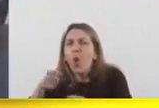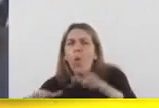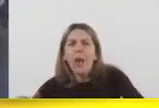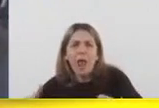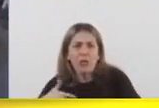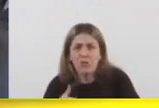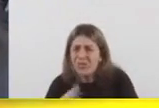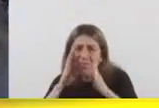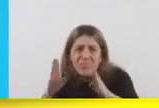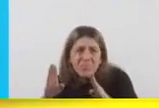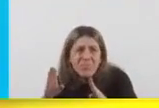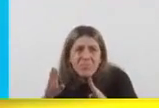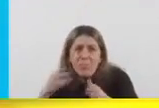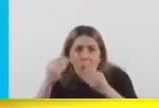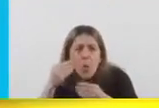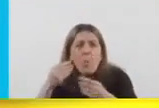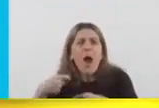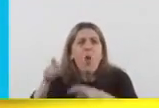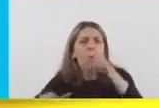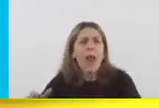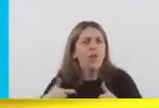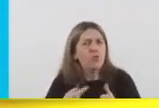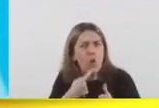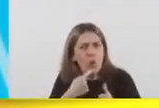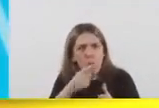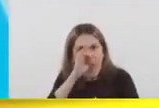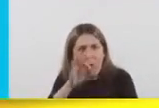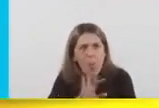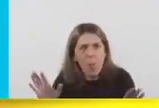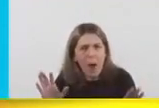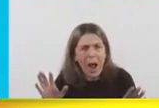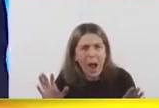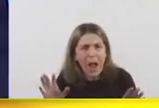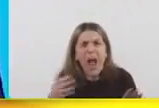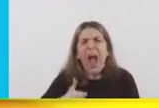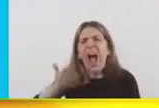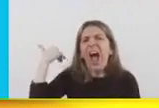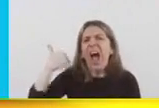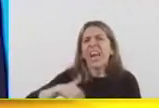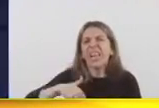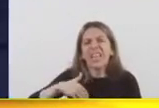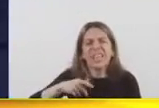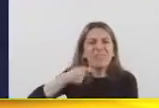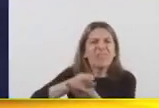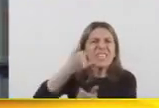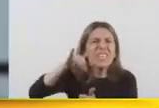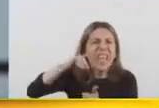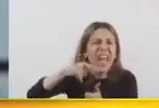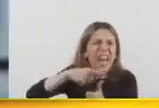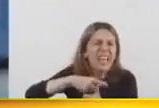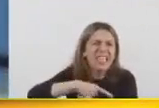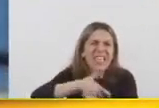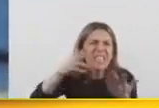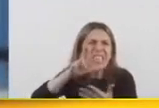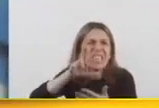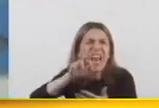dudé. Nunca dudé en esa opción. Era una Argentina donde se pagaban tasas superiores al 100%, que hoy